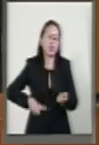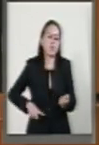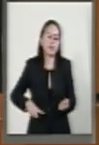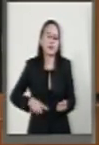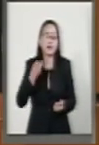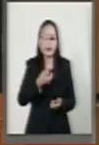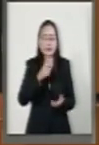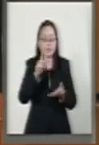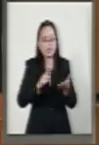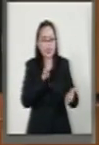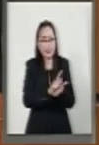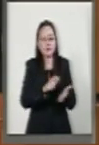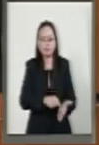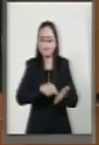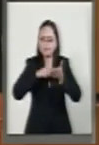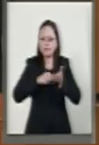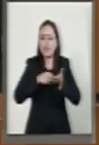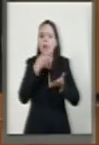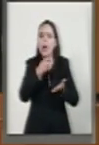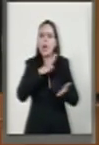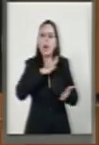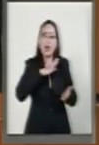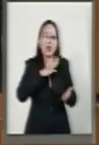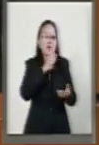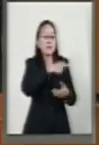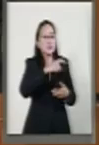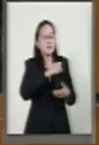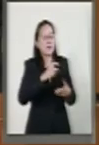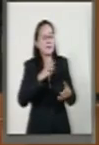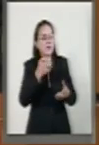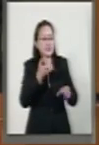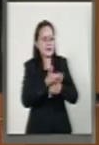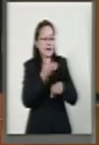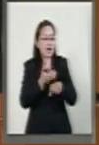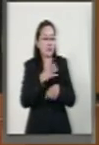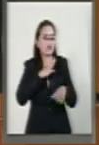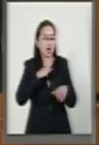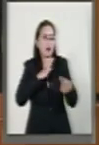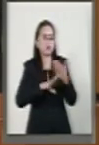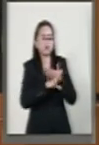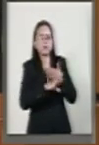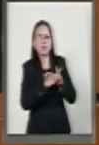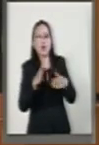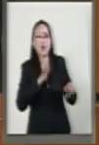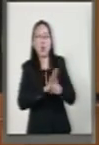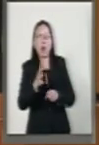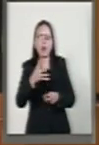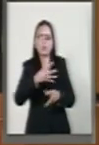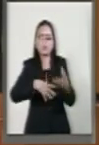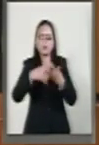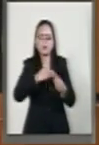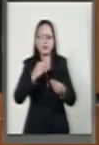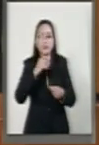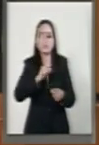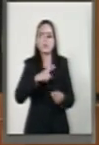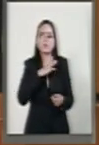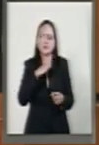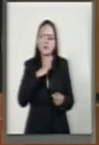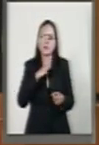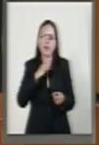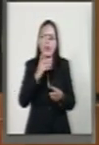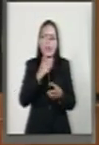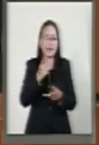con esta legislación no se priva a las entidades de realizar planeación y ejecución de inversiones productivas a base de crédito.